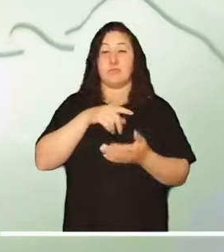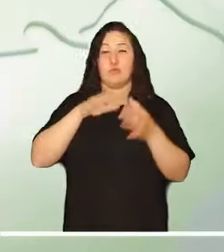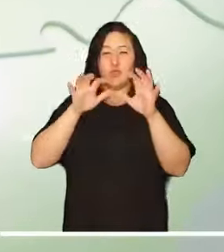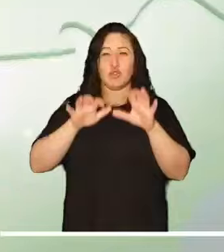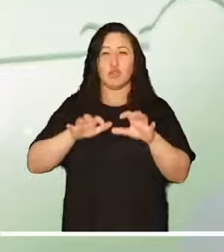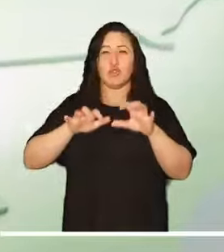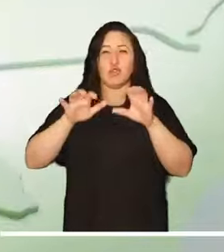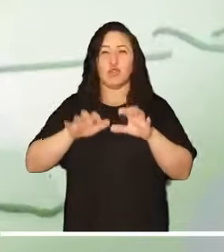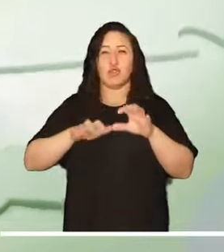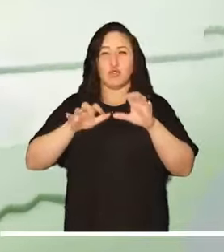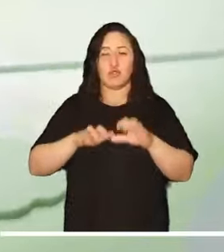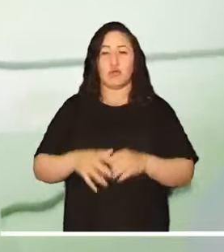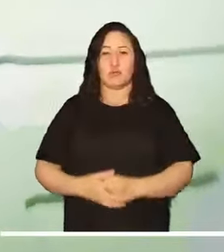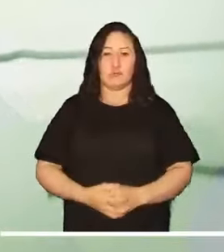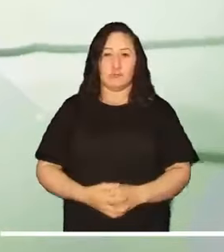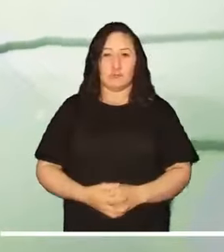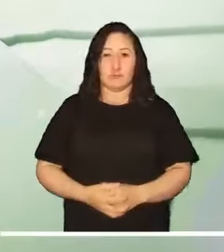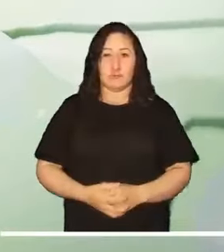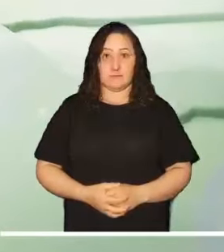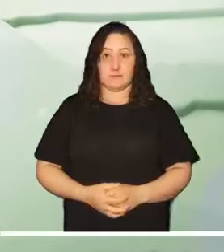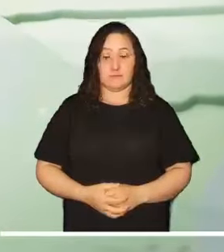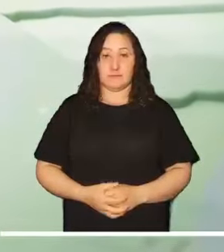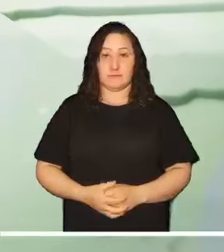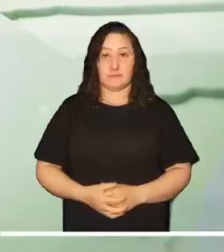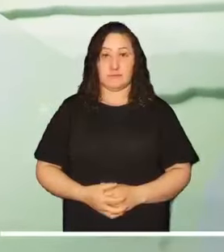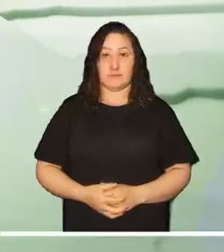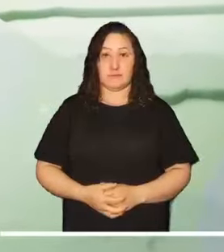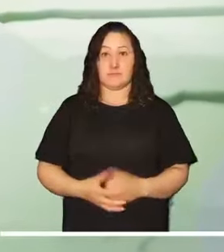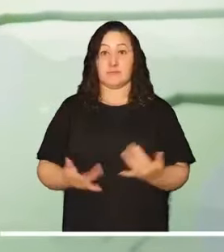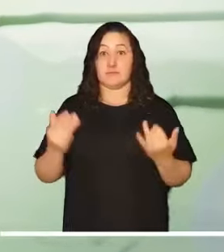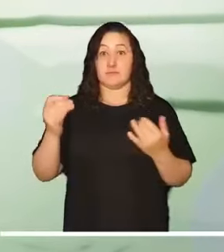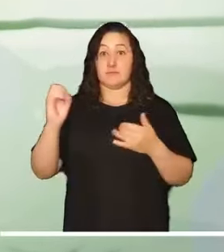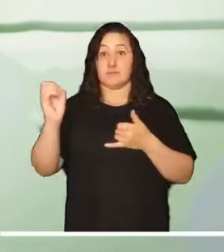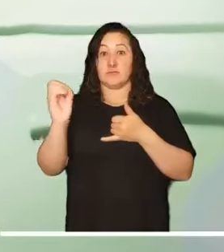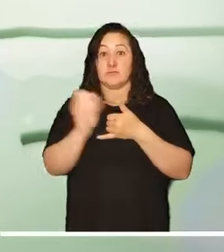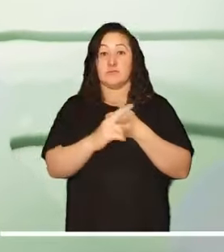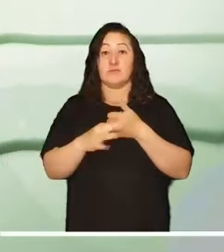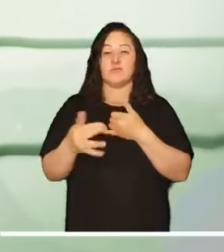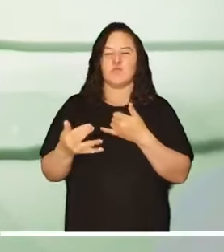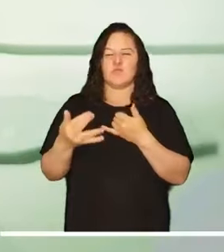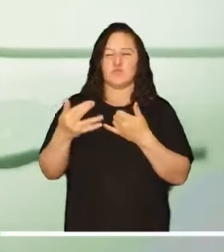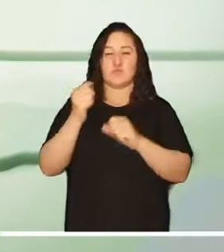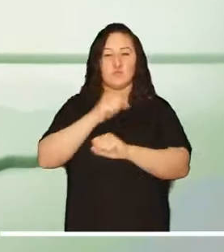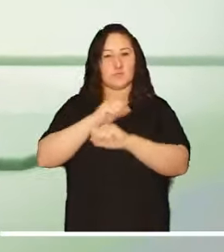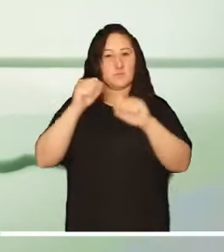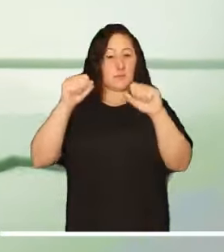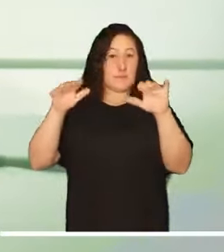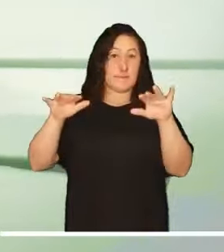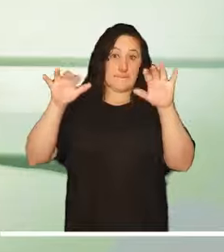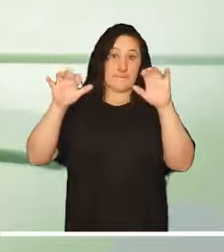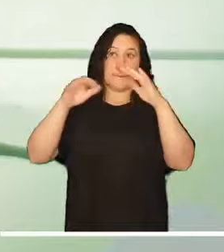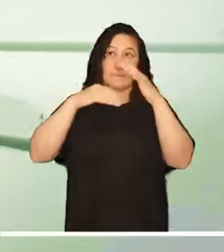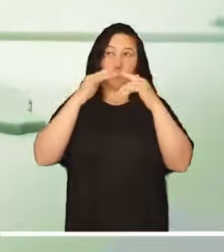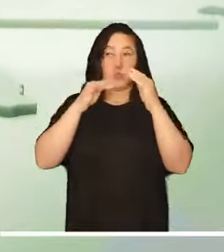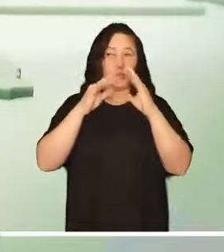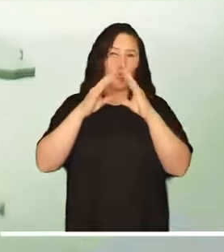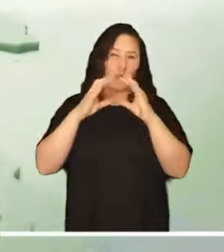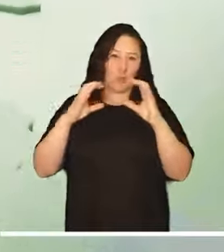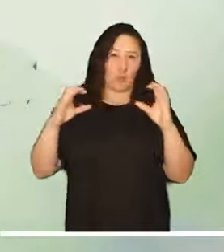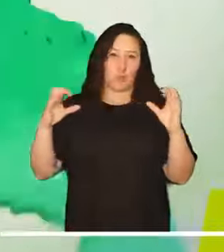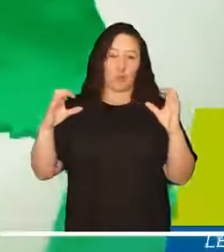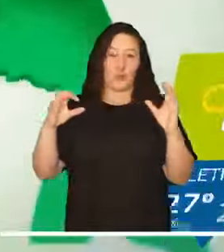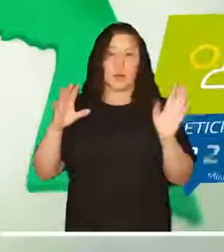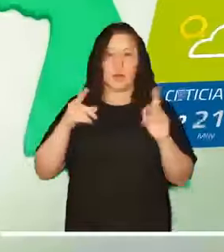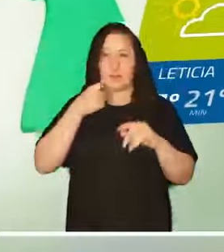y en el occidente de Santander, donde son posibles las lluvias menores. En el oriente nos encontraremos con una mañana